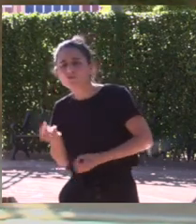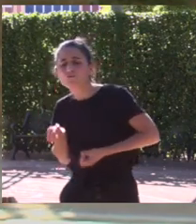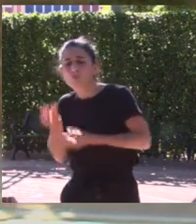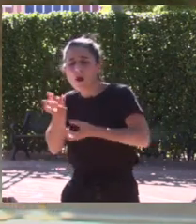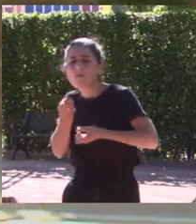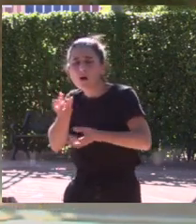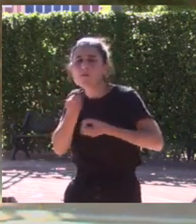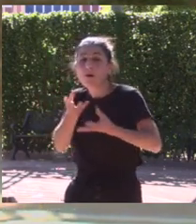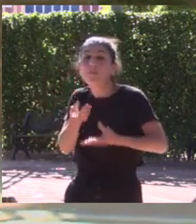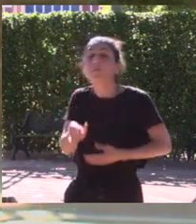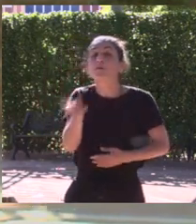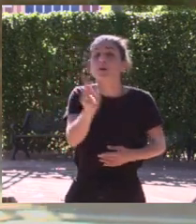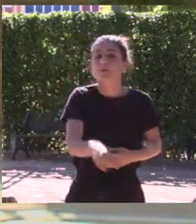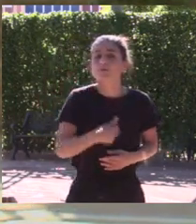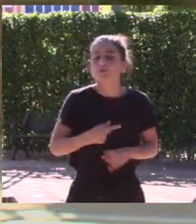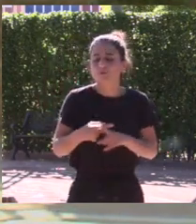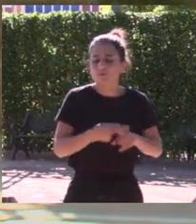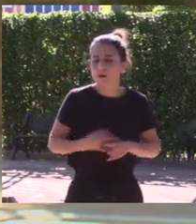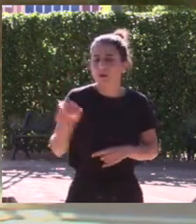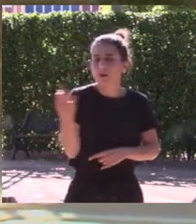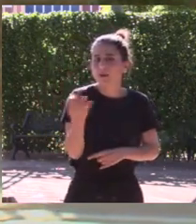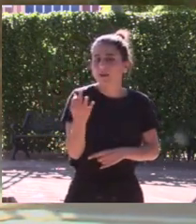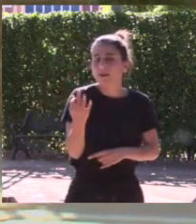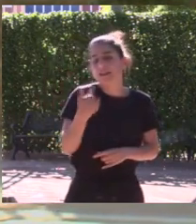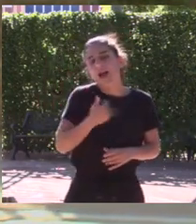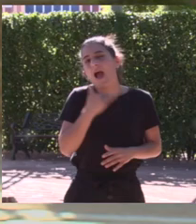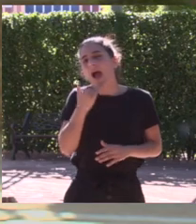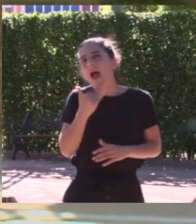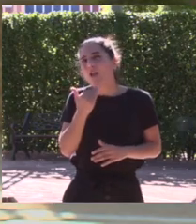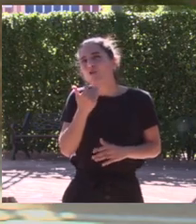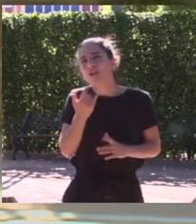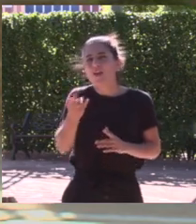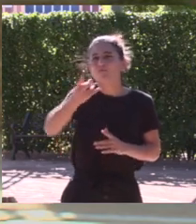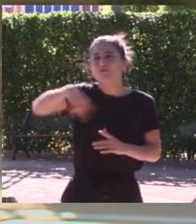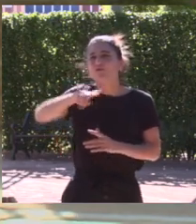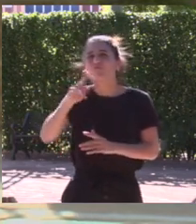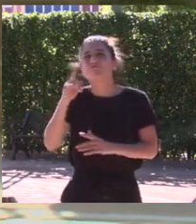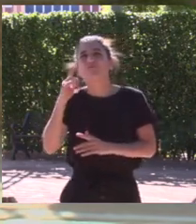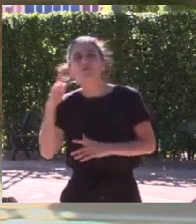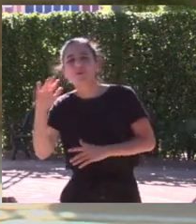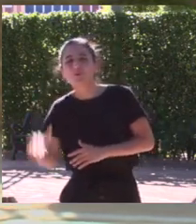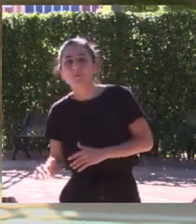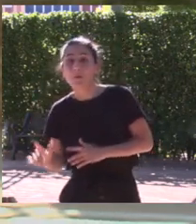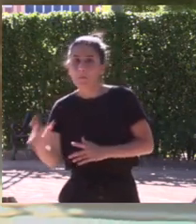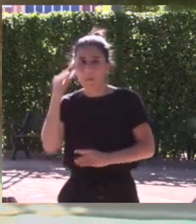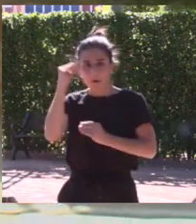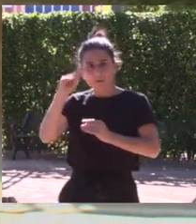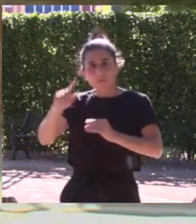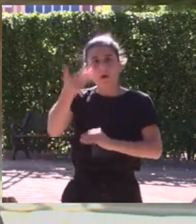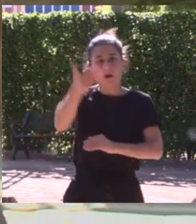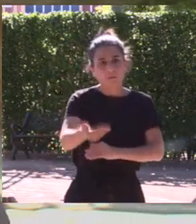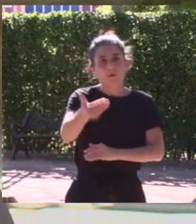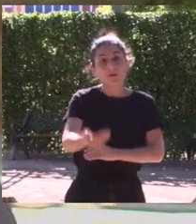pero sobre todo voy a compartir lo que es menos conocido y quizás sea más